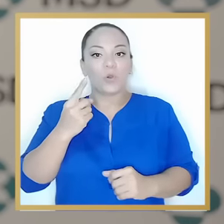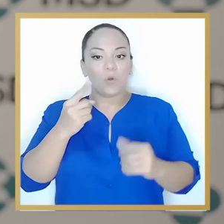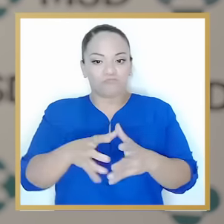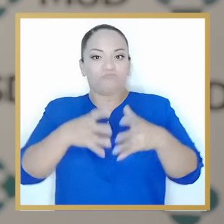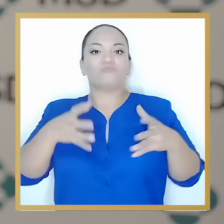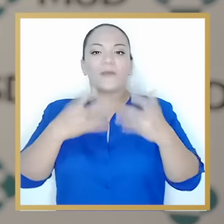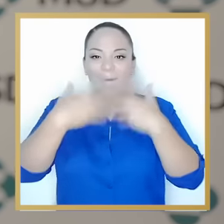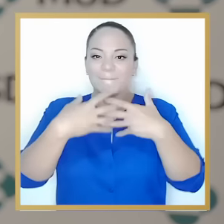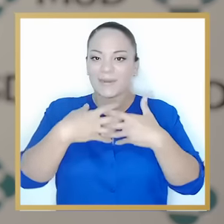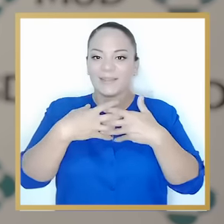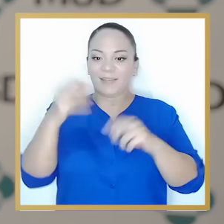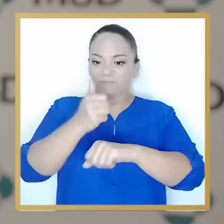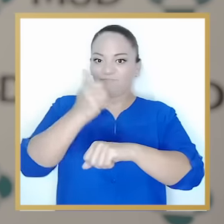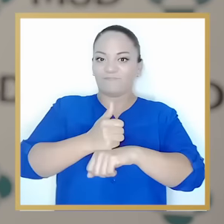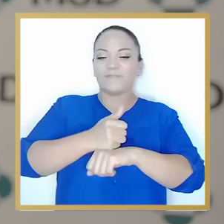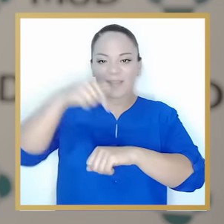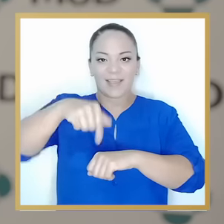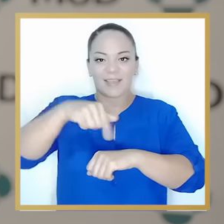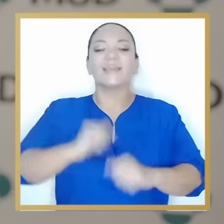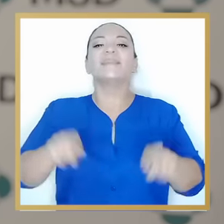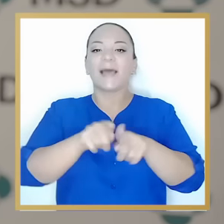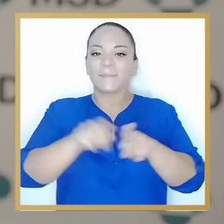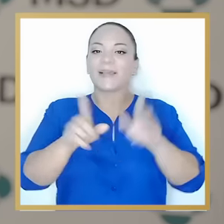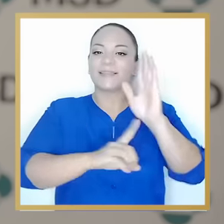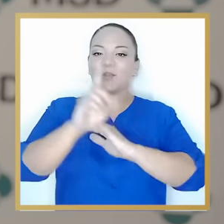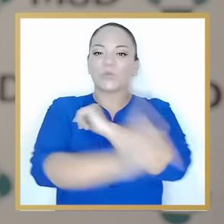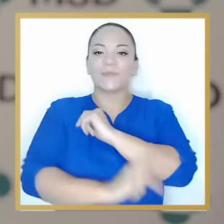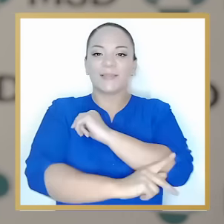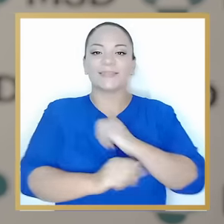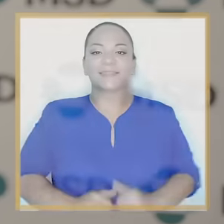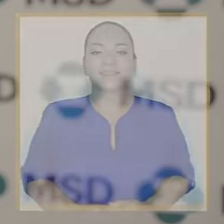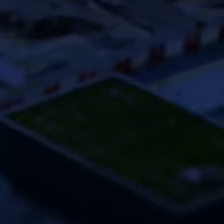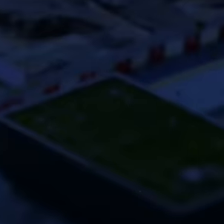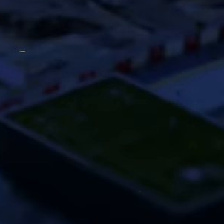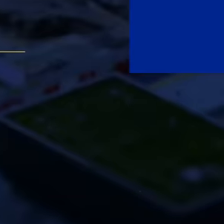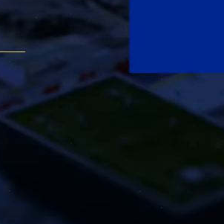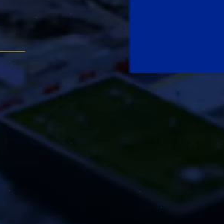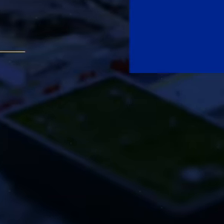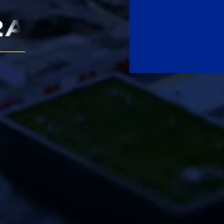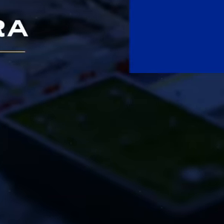no solamente por el crecimiento de la compañía en la región, sino también por el desarrollo del país.